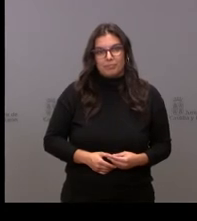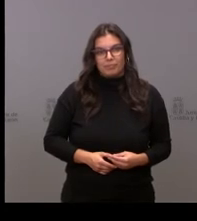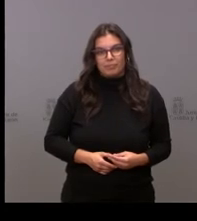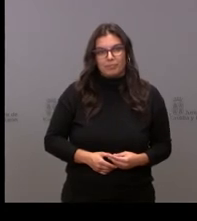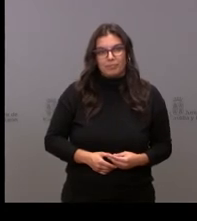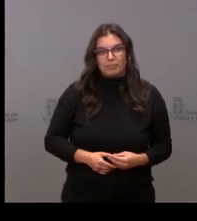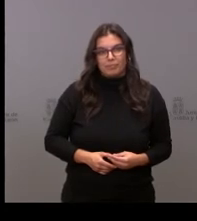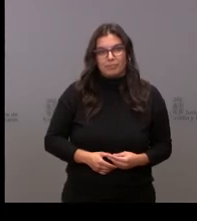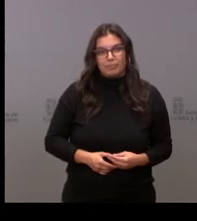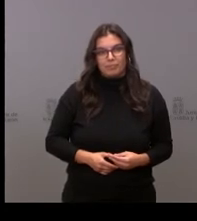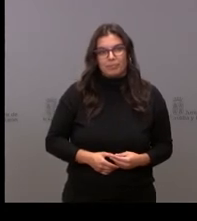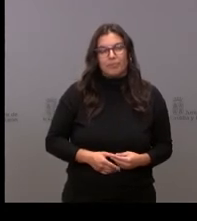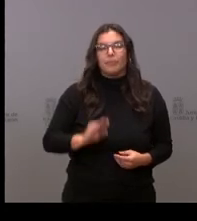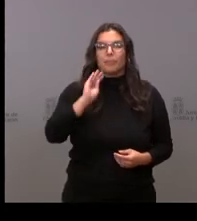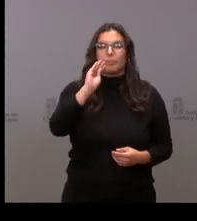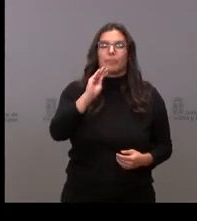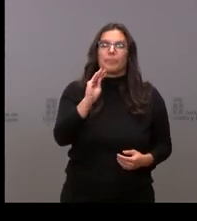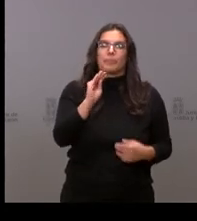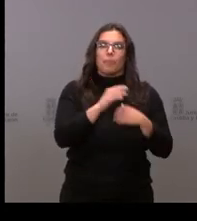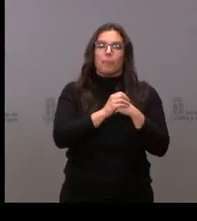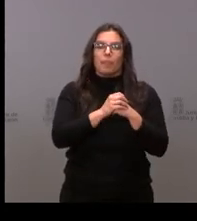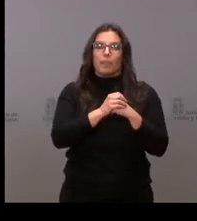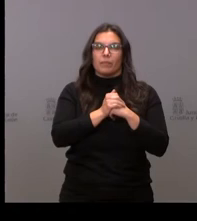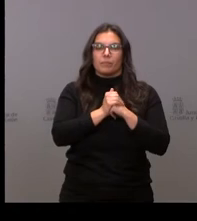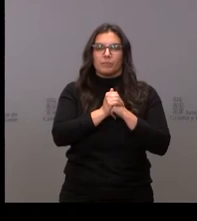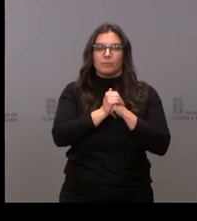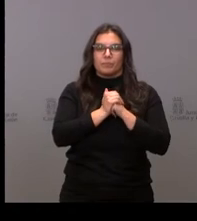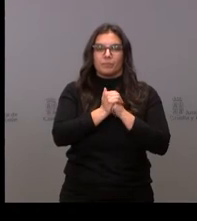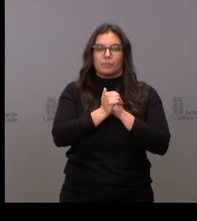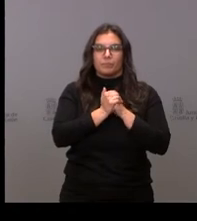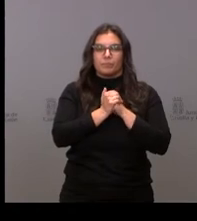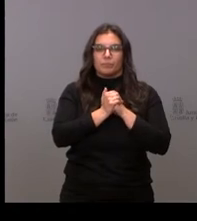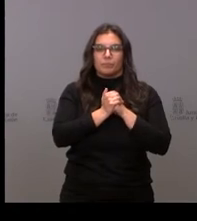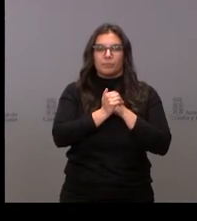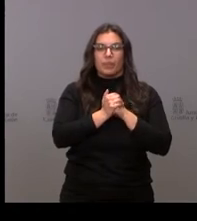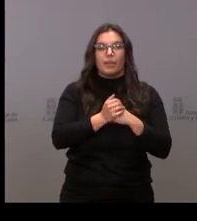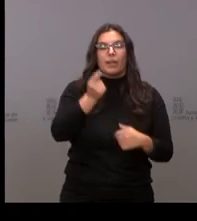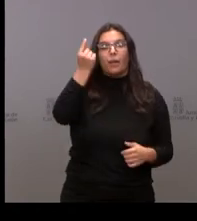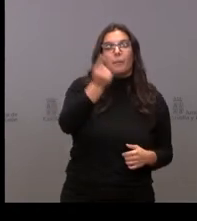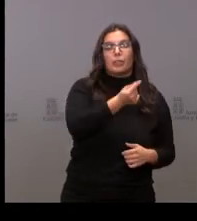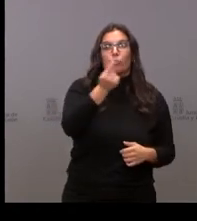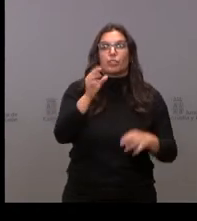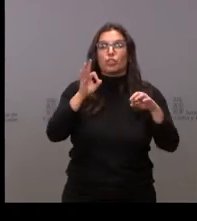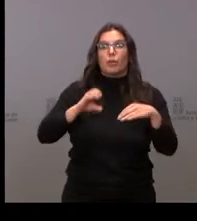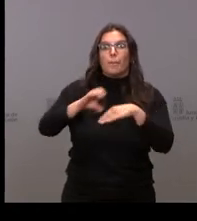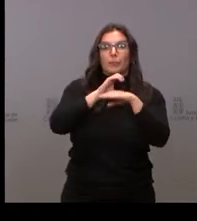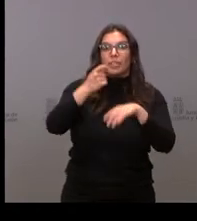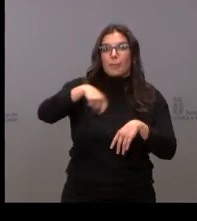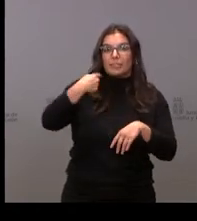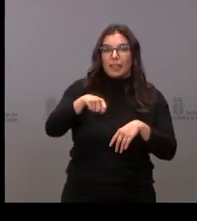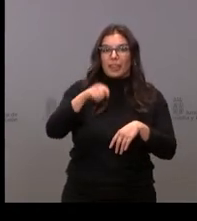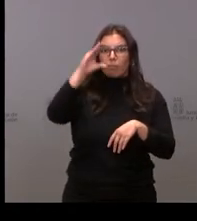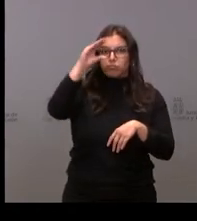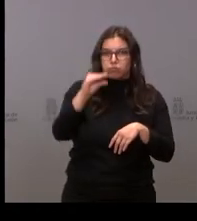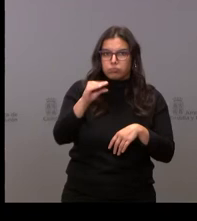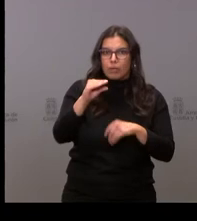¿por qué ha disminuido tanto porque decrece el presupuesto para la consejería de la presidencia si es que